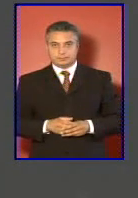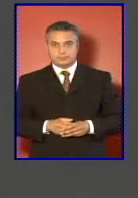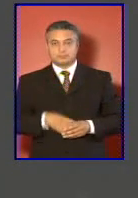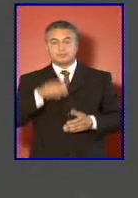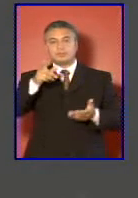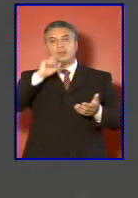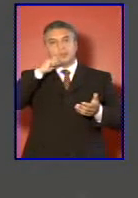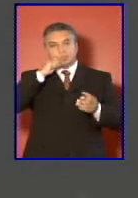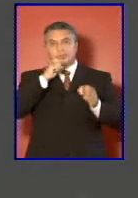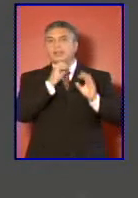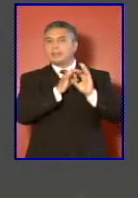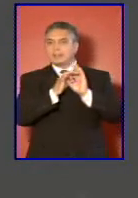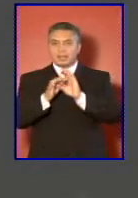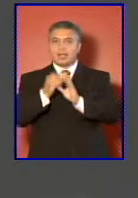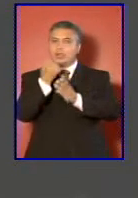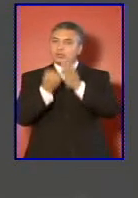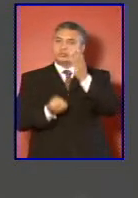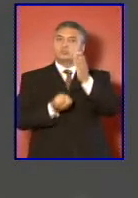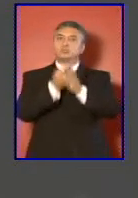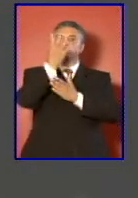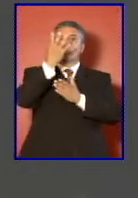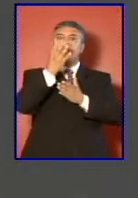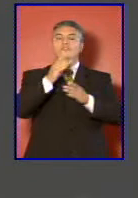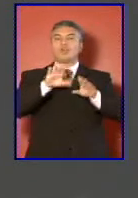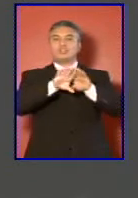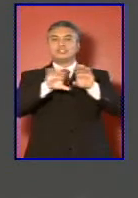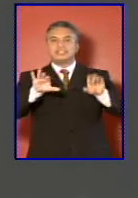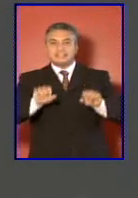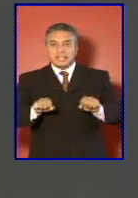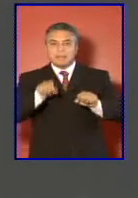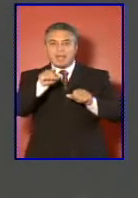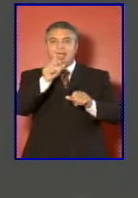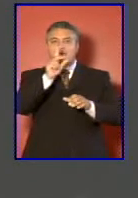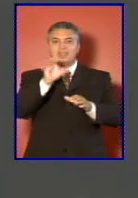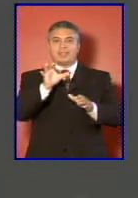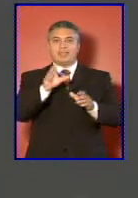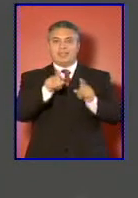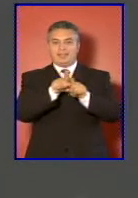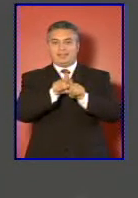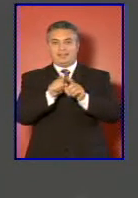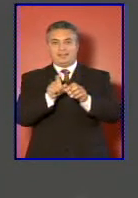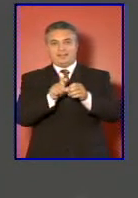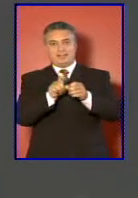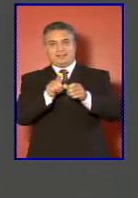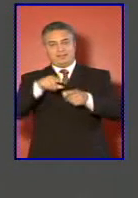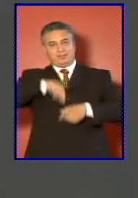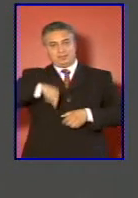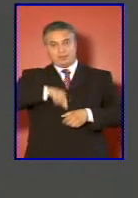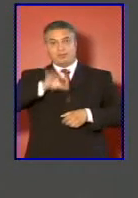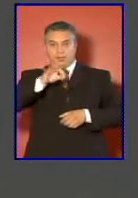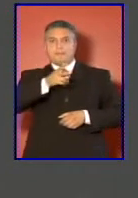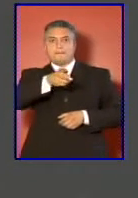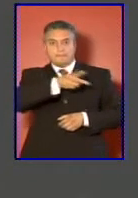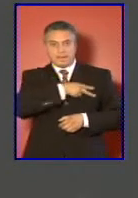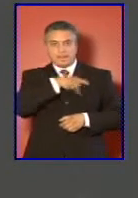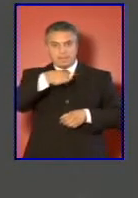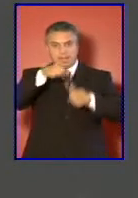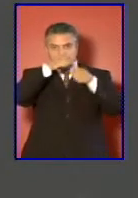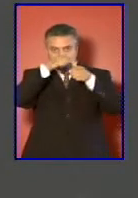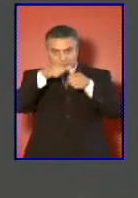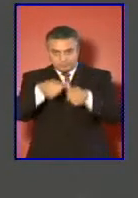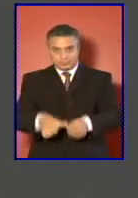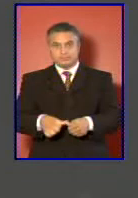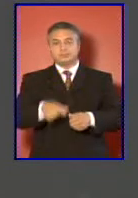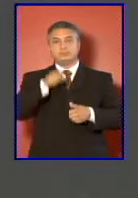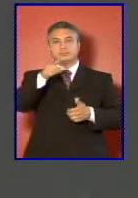Implica un nuevo sistema de retiros que premie la permanencia. Significa racionalizar la